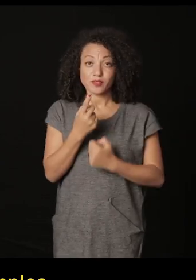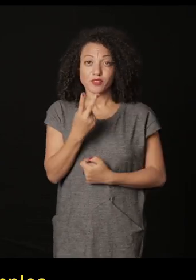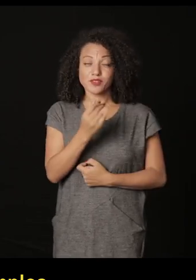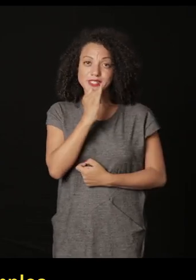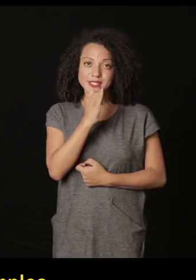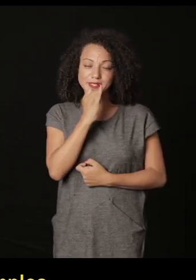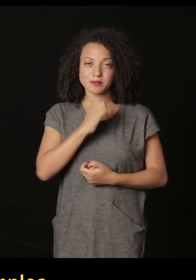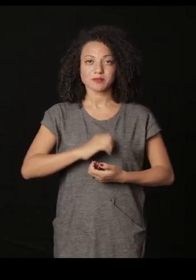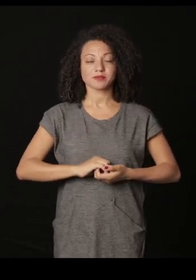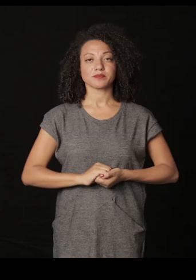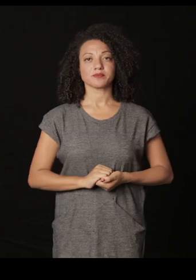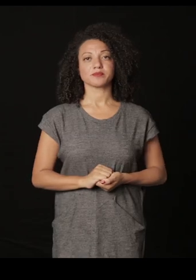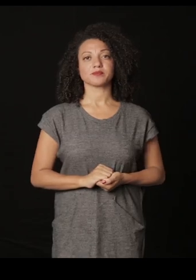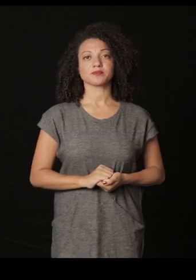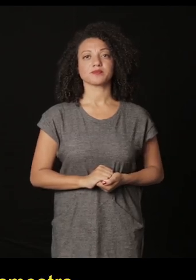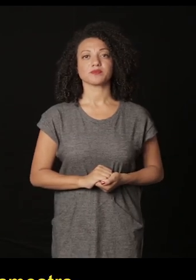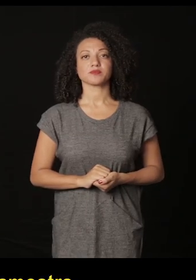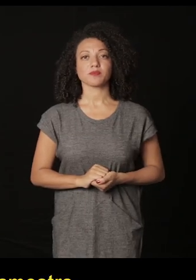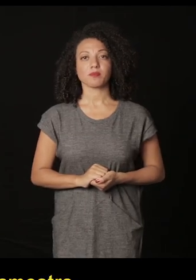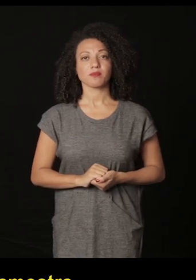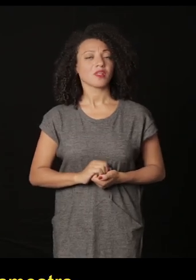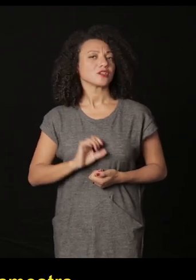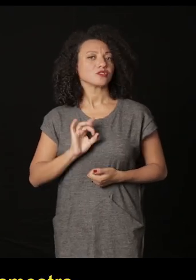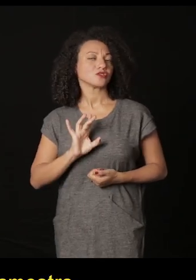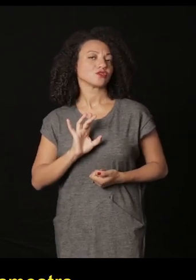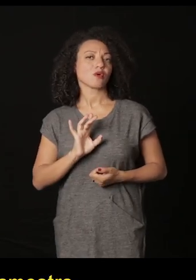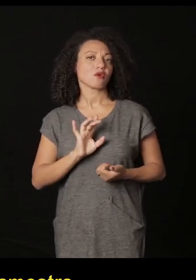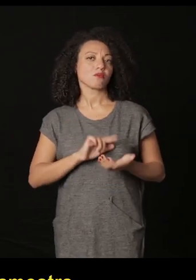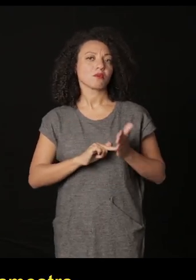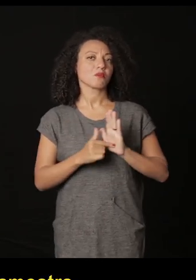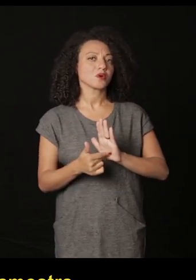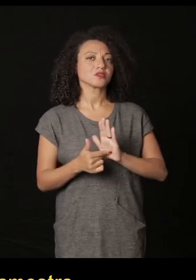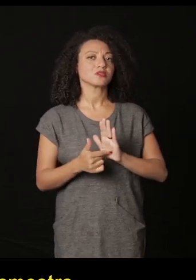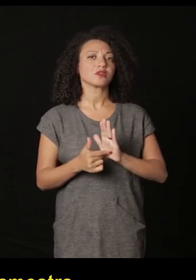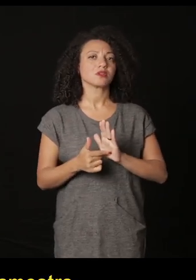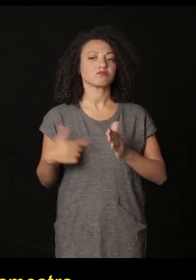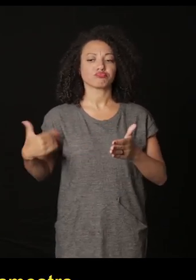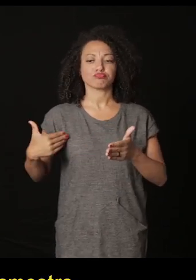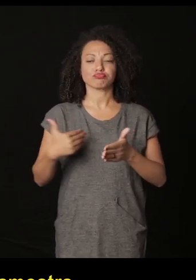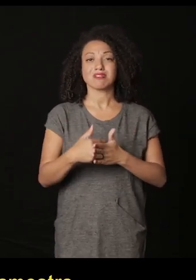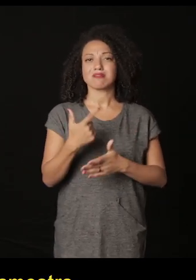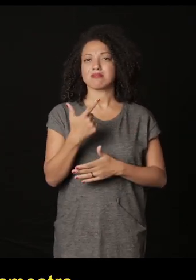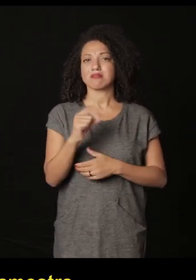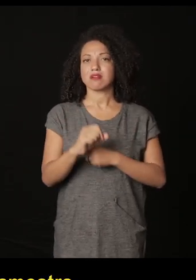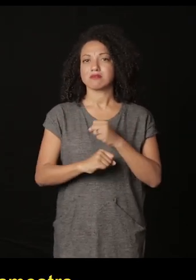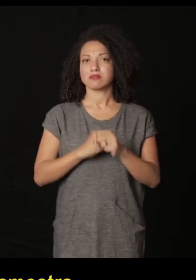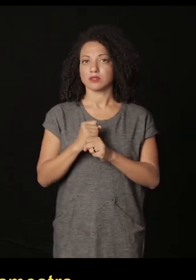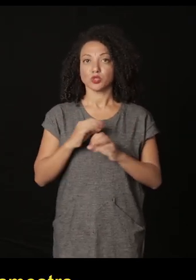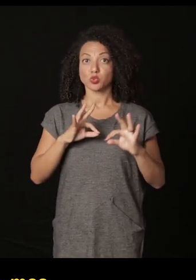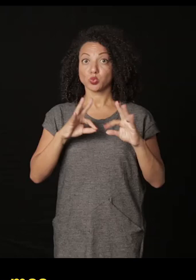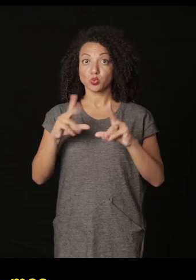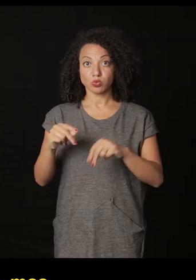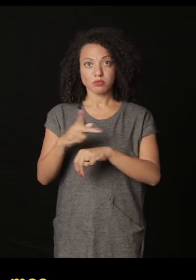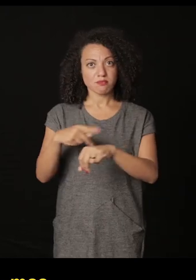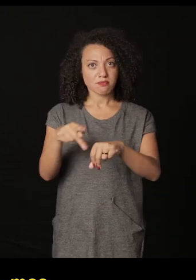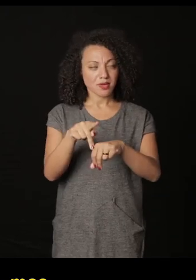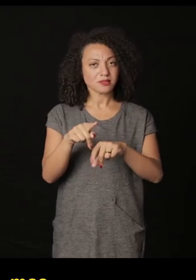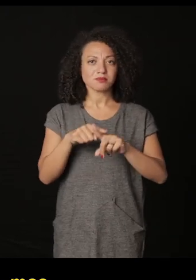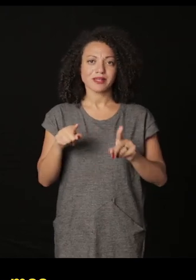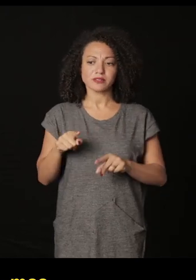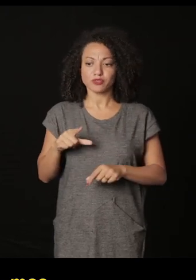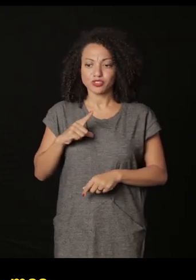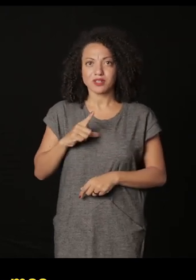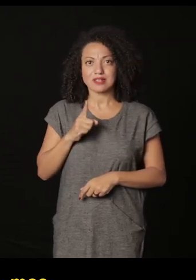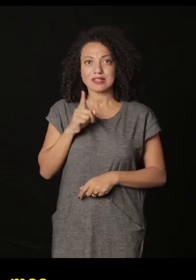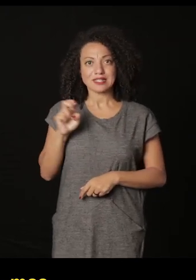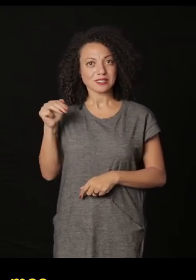ejemplos y pues bueno eso sería alguna muestra de lo que se ha producido en los últimos 10 años no es todo lo que hay